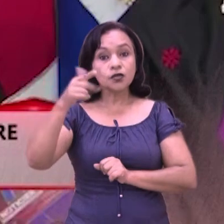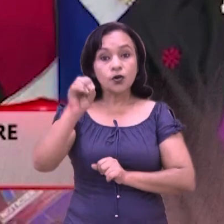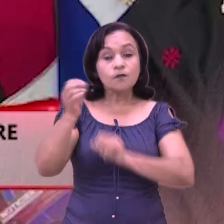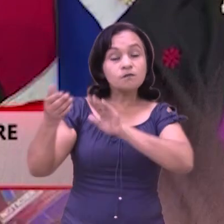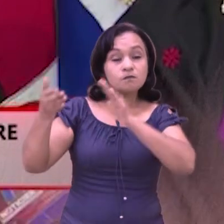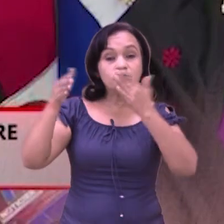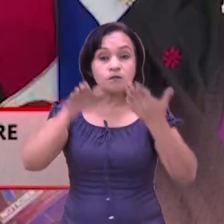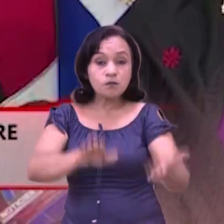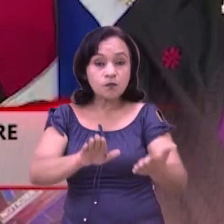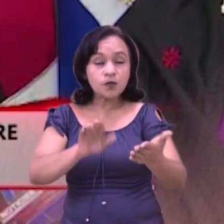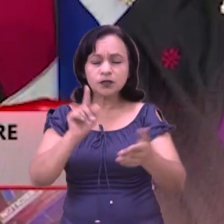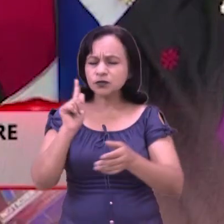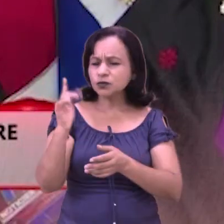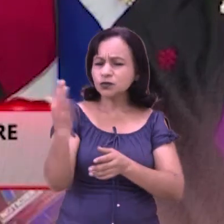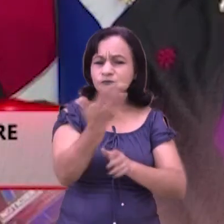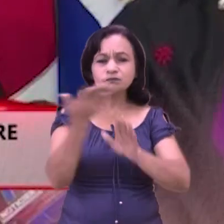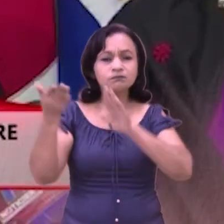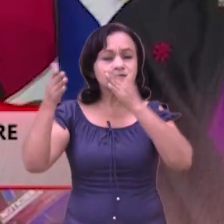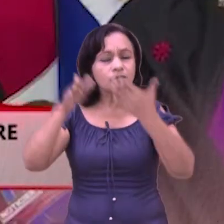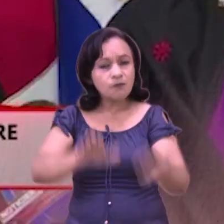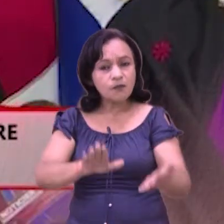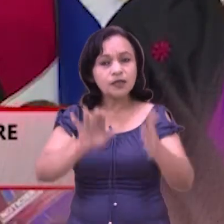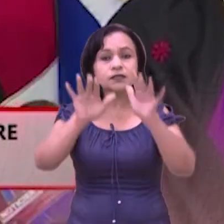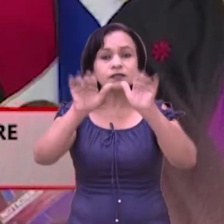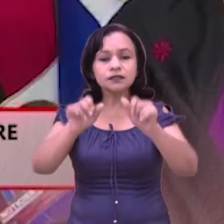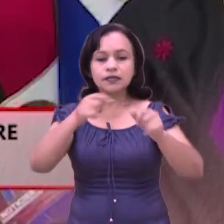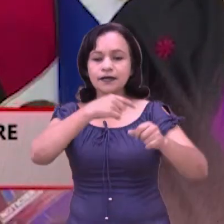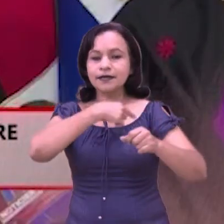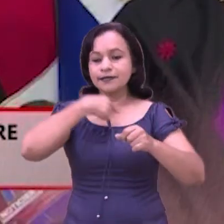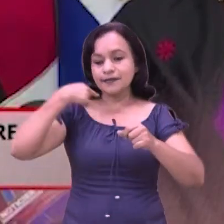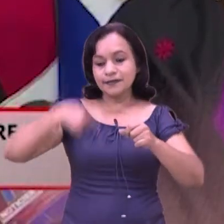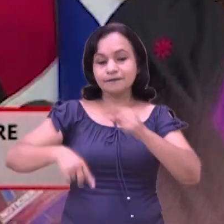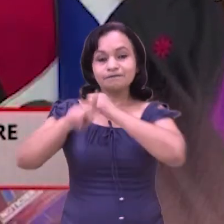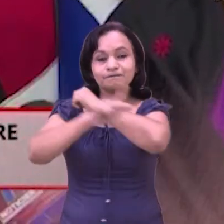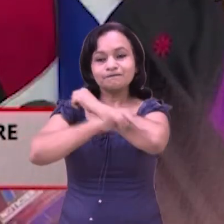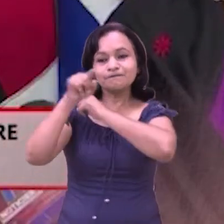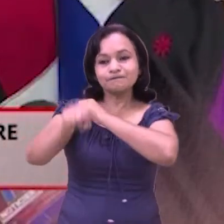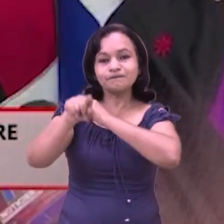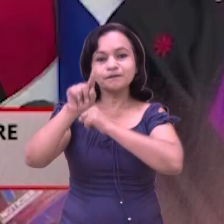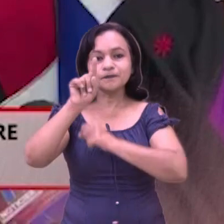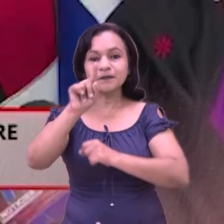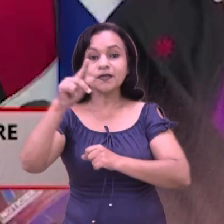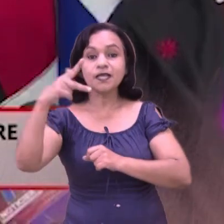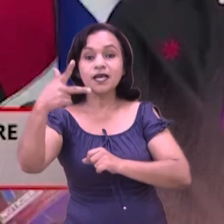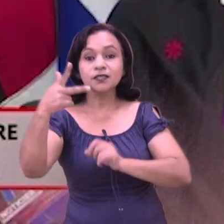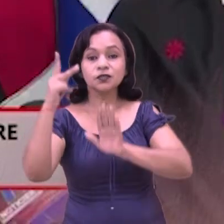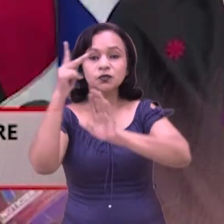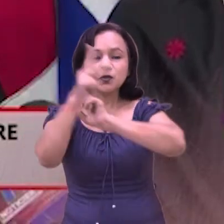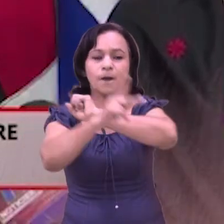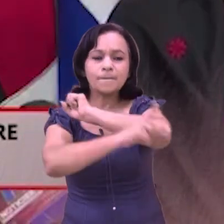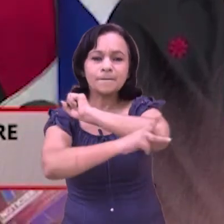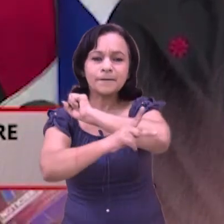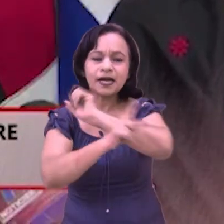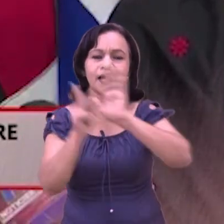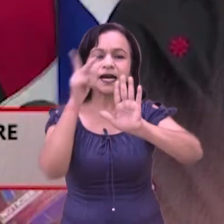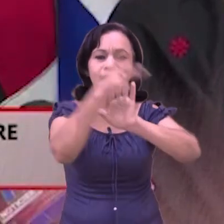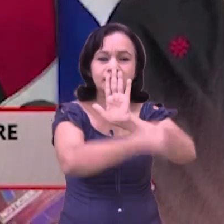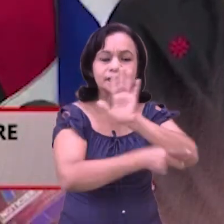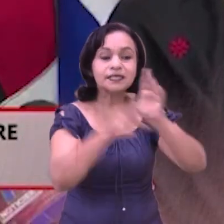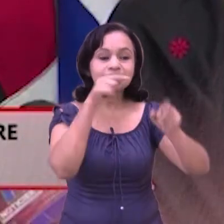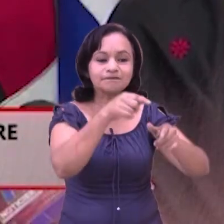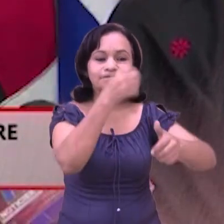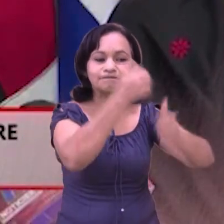fallecidos, todos los fallecidos están en China. Hay 18 países que están